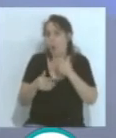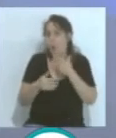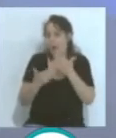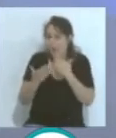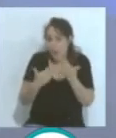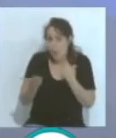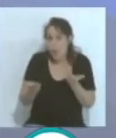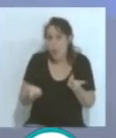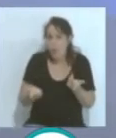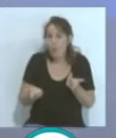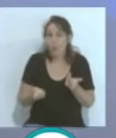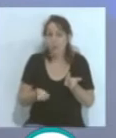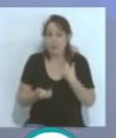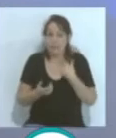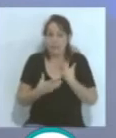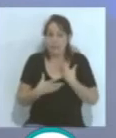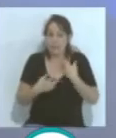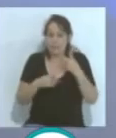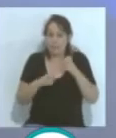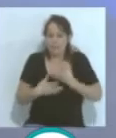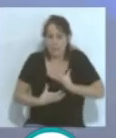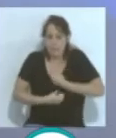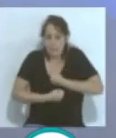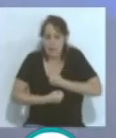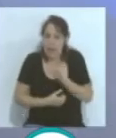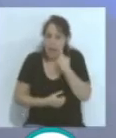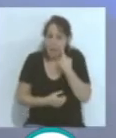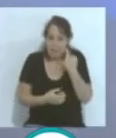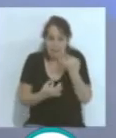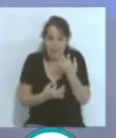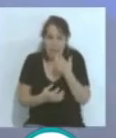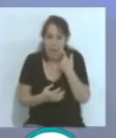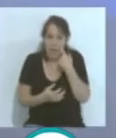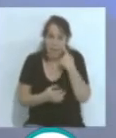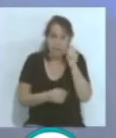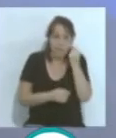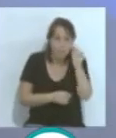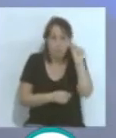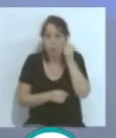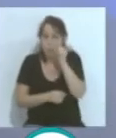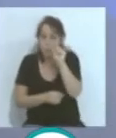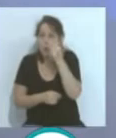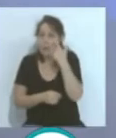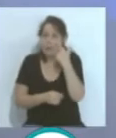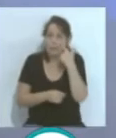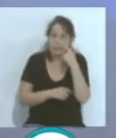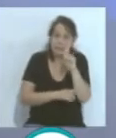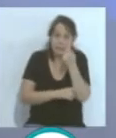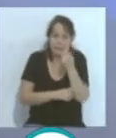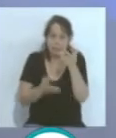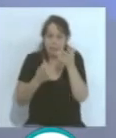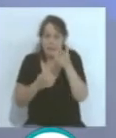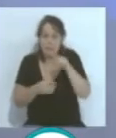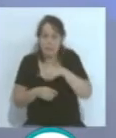y con esa congoja, a ver qué pasa, a ver si somos capaces de ganar con un punto aquí, con otro punto allá, con este, no se daban los